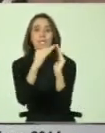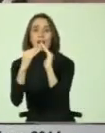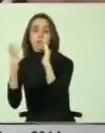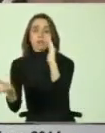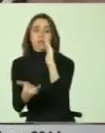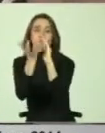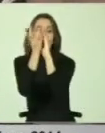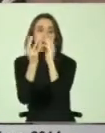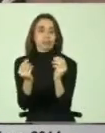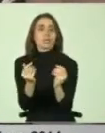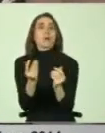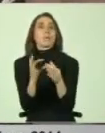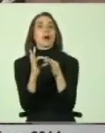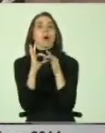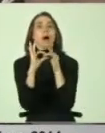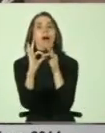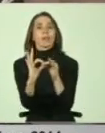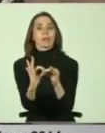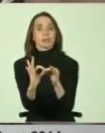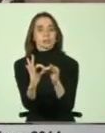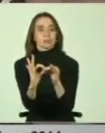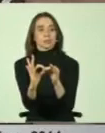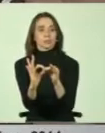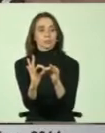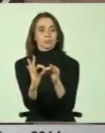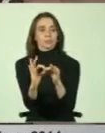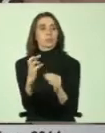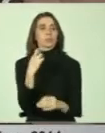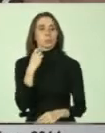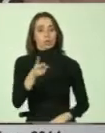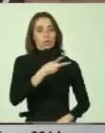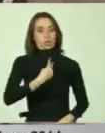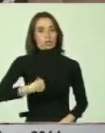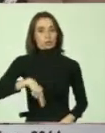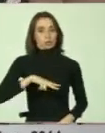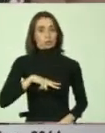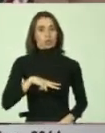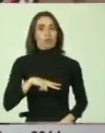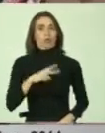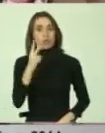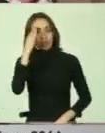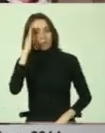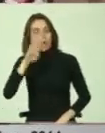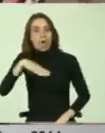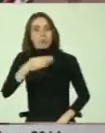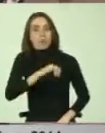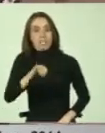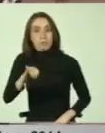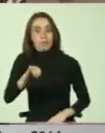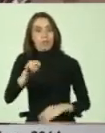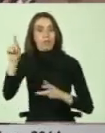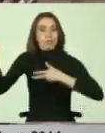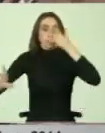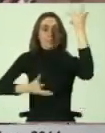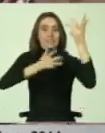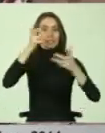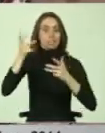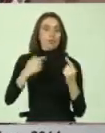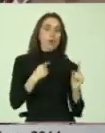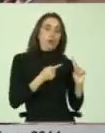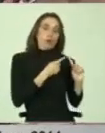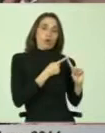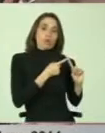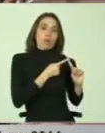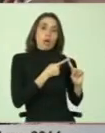yo quiero agradecer porque nosotros apenas dos días después de transcurrir este tremendo incendio nos pusimos en